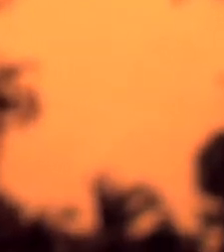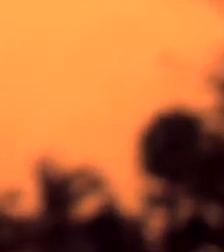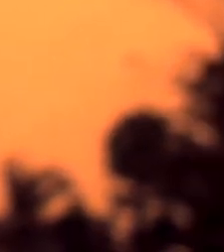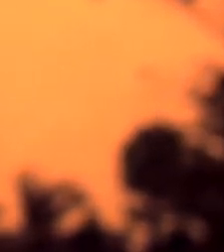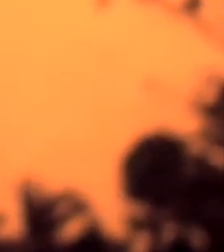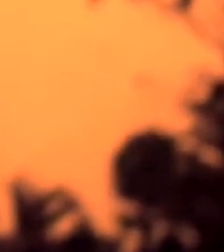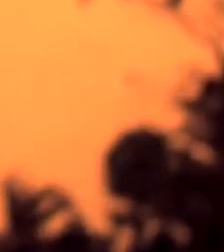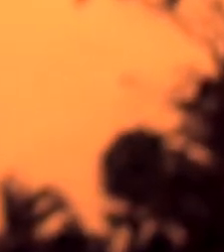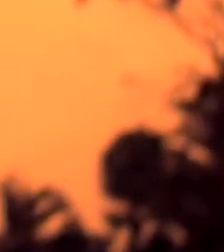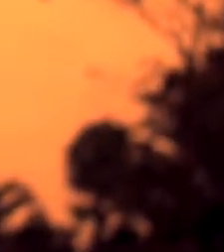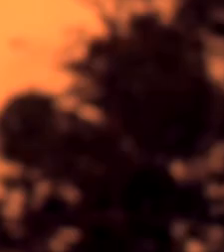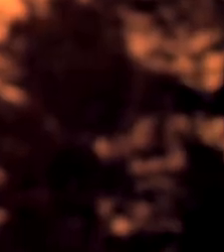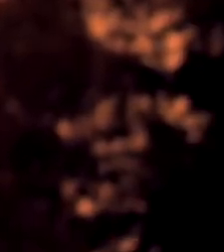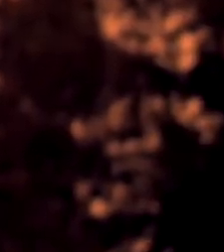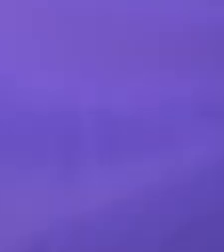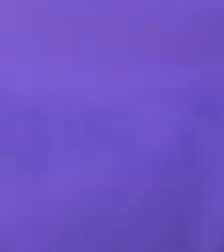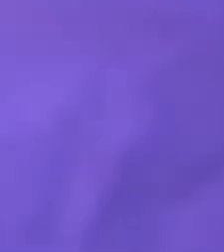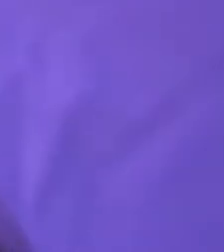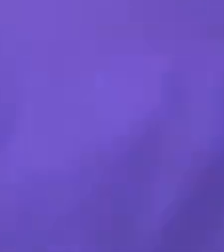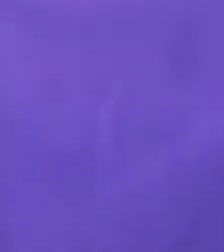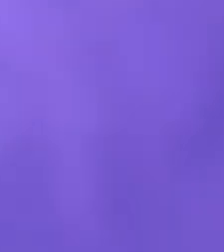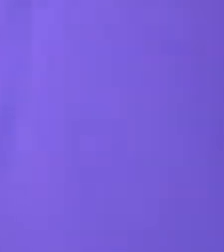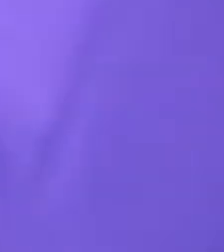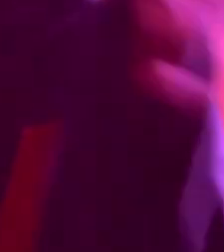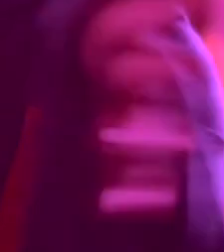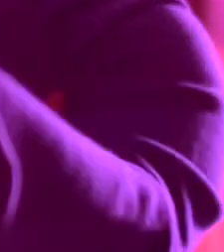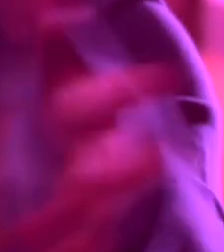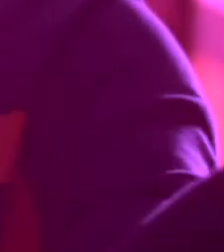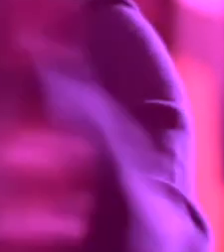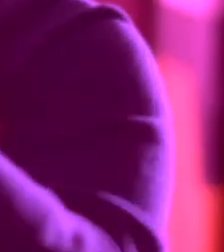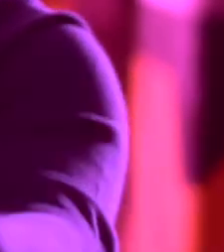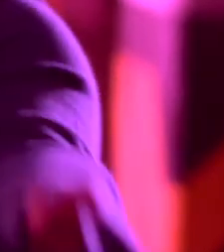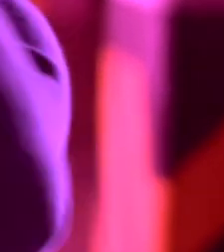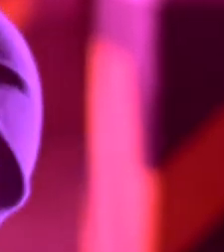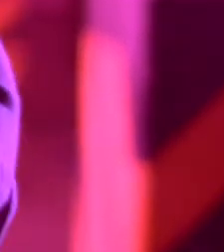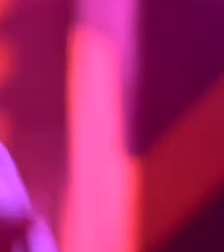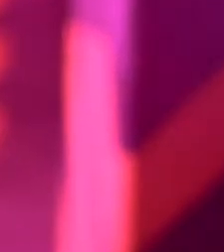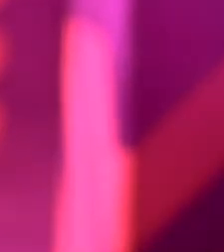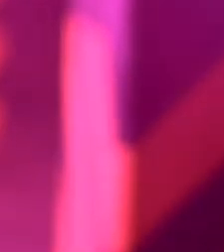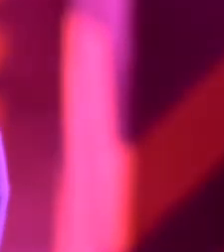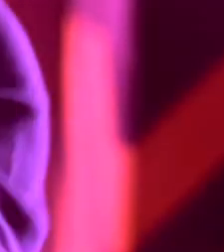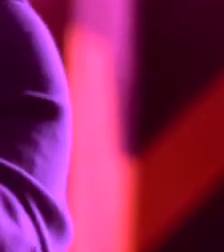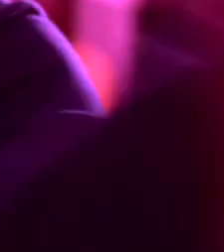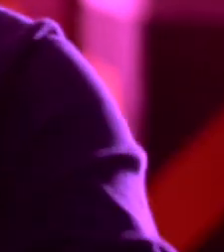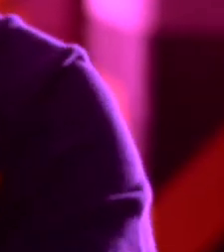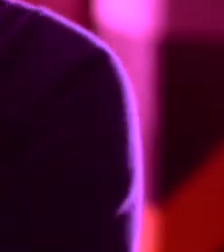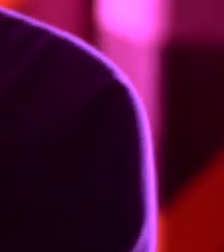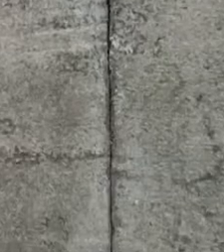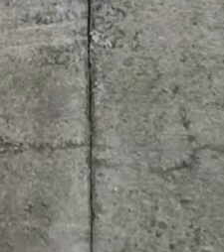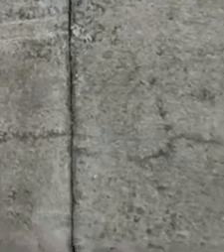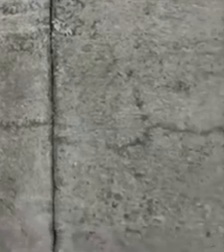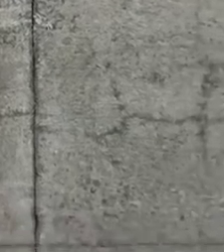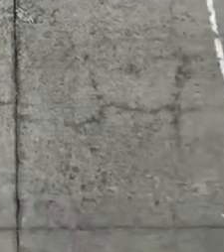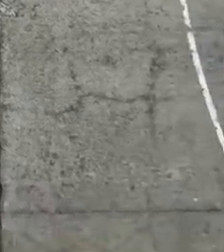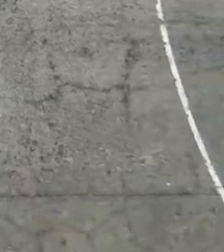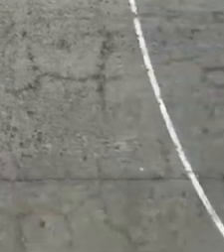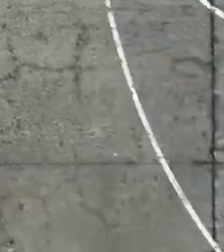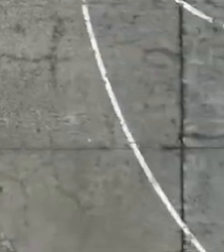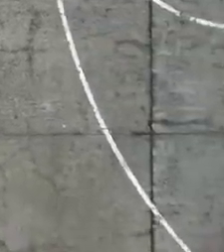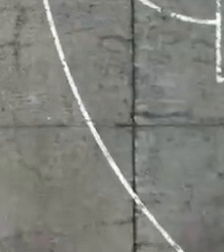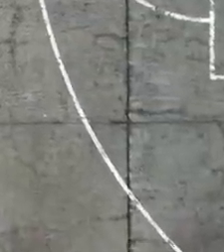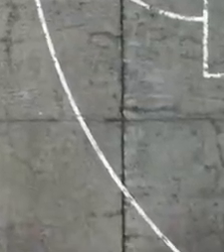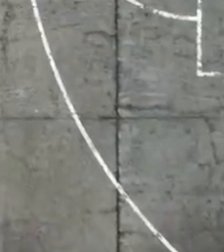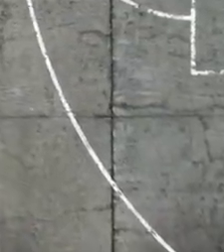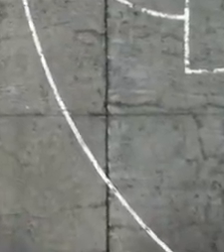Distinguir personas por sus ojos. Después de un año, entre la vacunación e inmunidad. Te rebaño, hasta suena